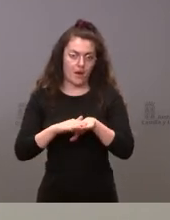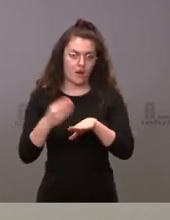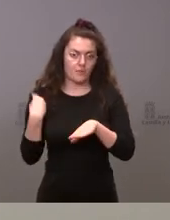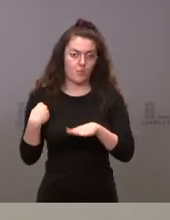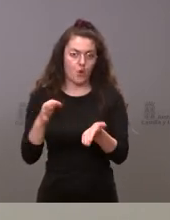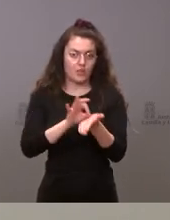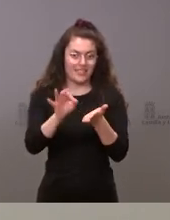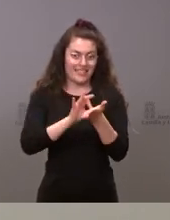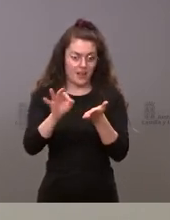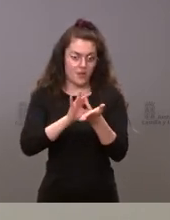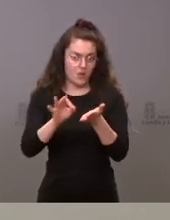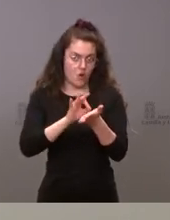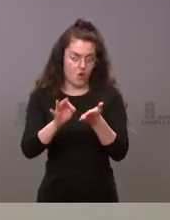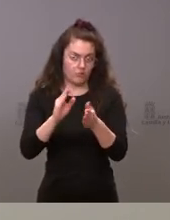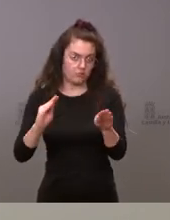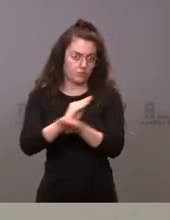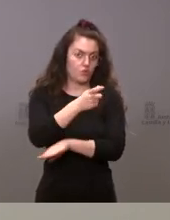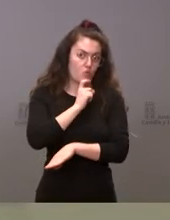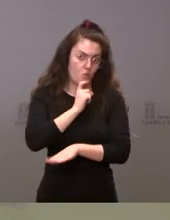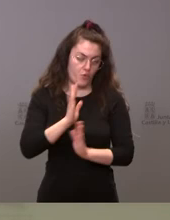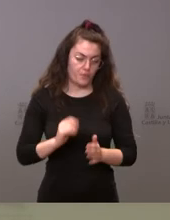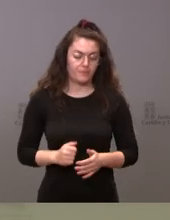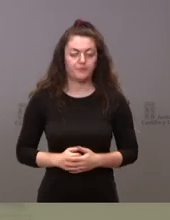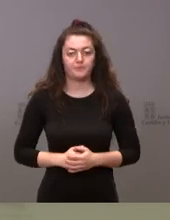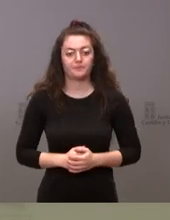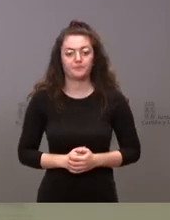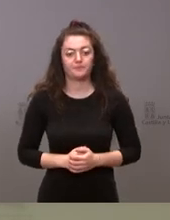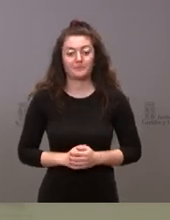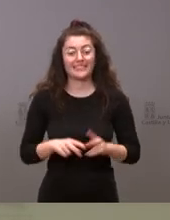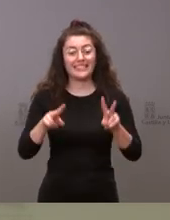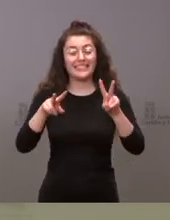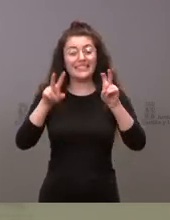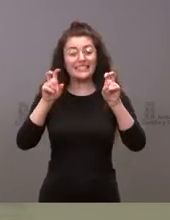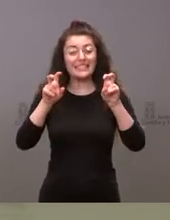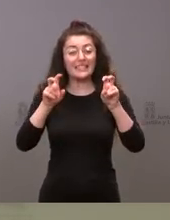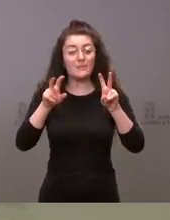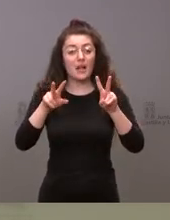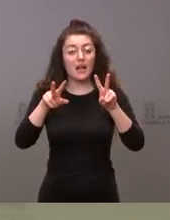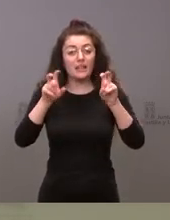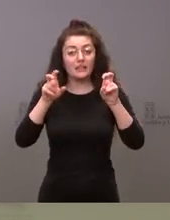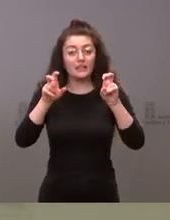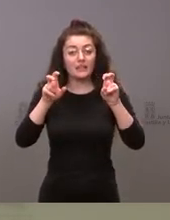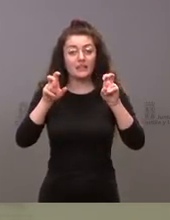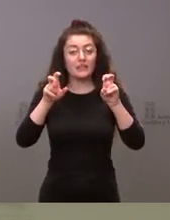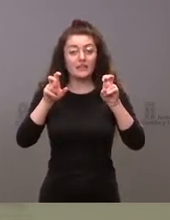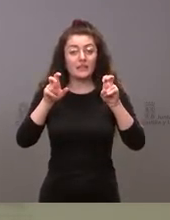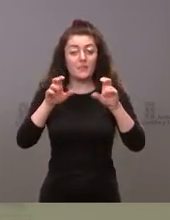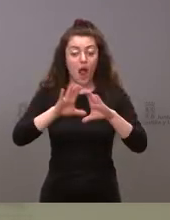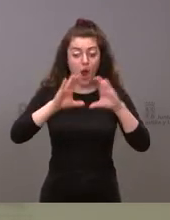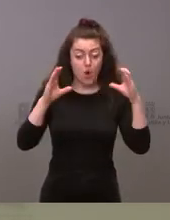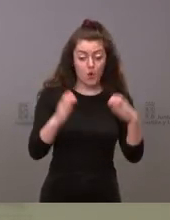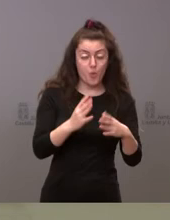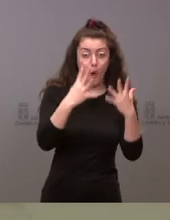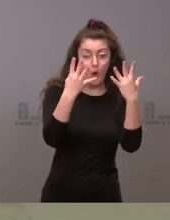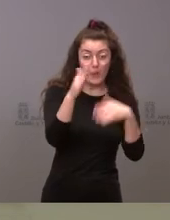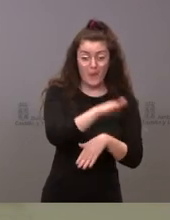servicios que sin duda van a ser relevantes Sí, respecto a los menores además de aquel grupo de nueve menores del tiemblo no